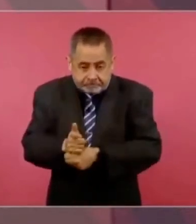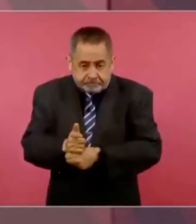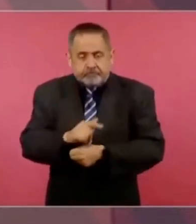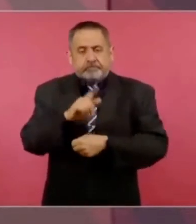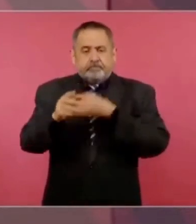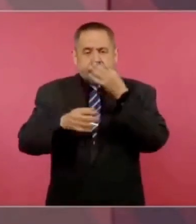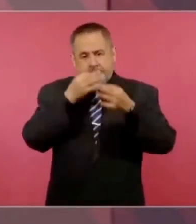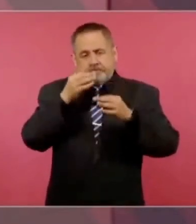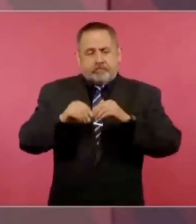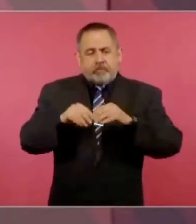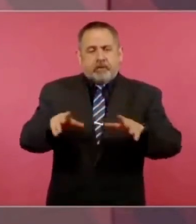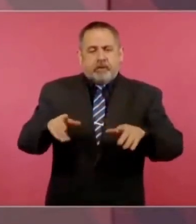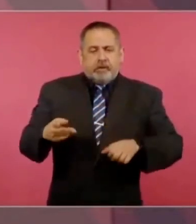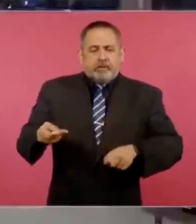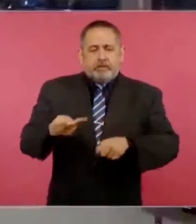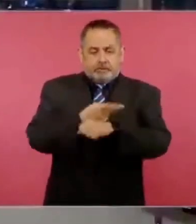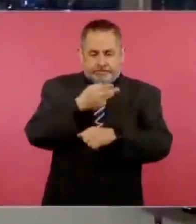cosa fue lo que pasó.